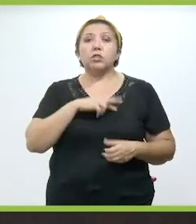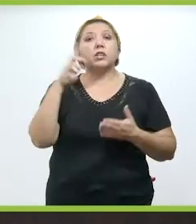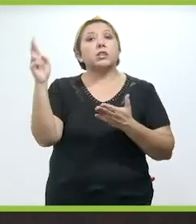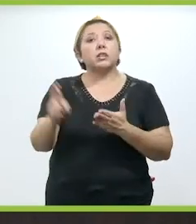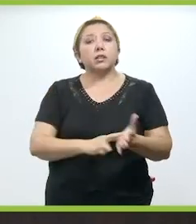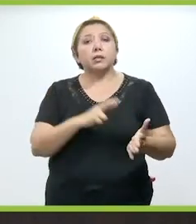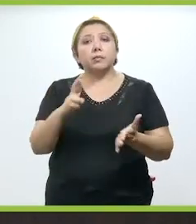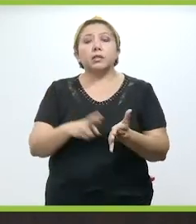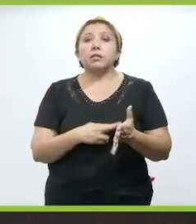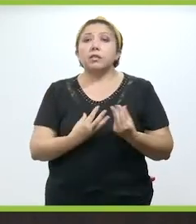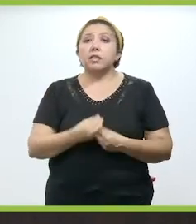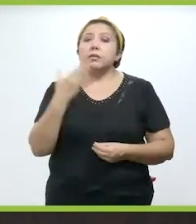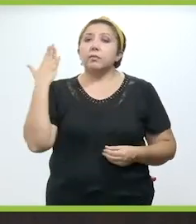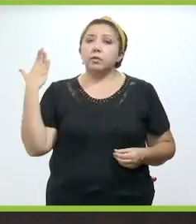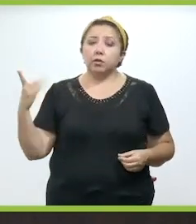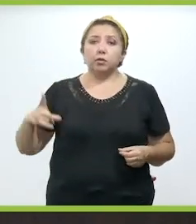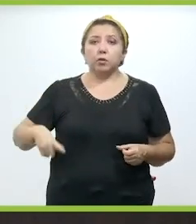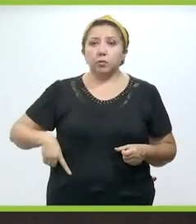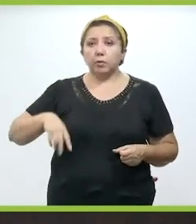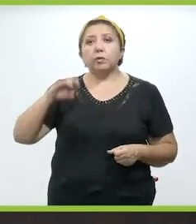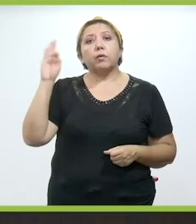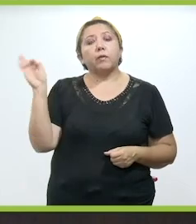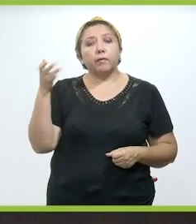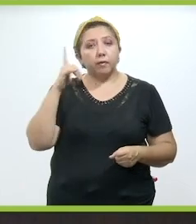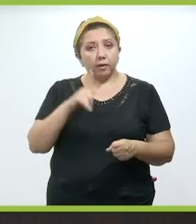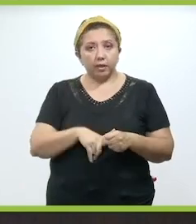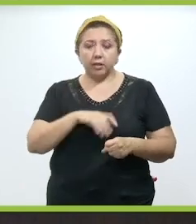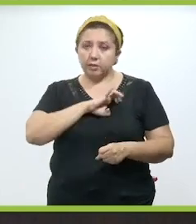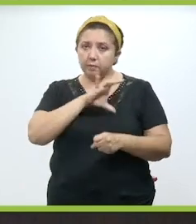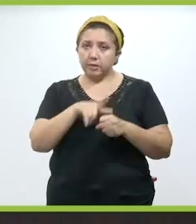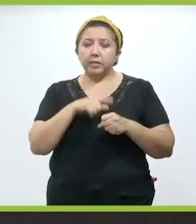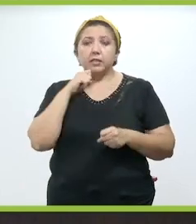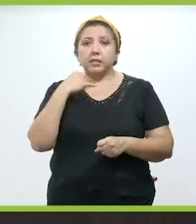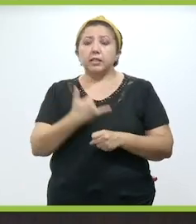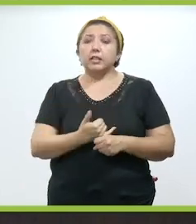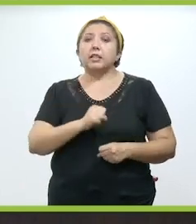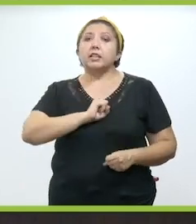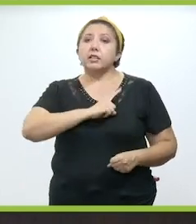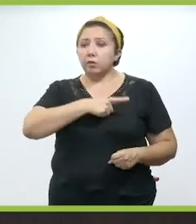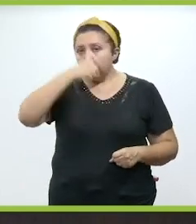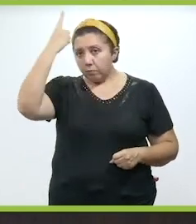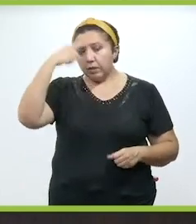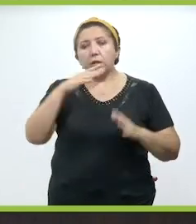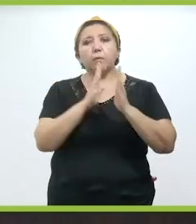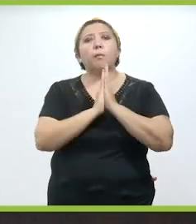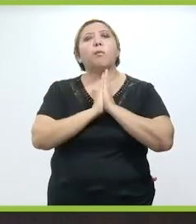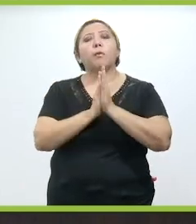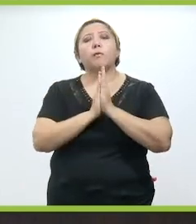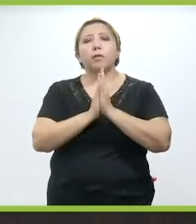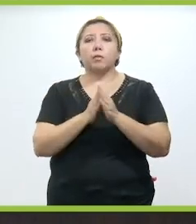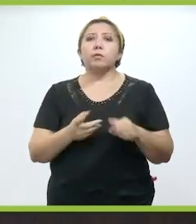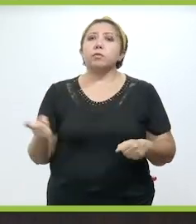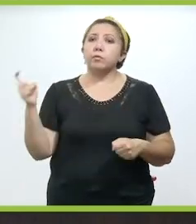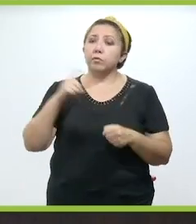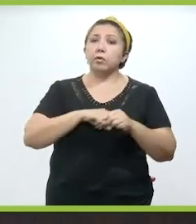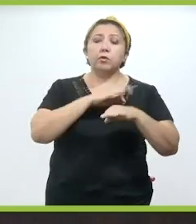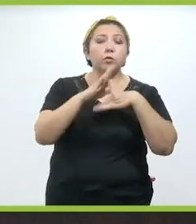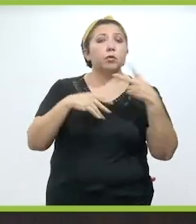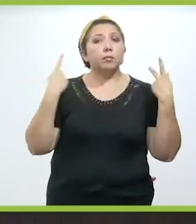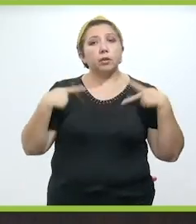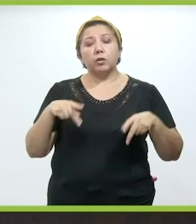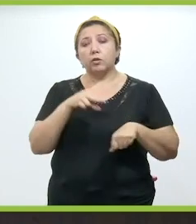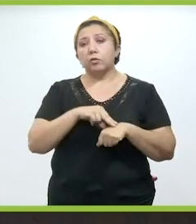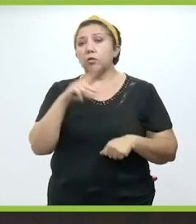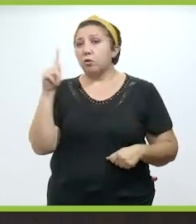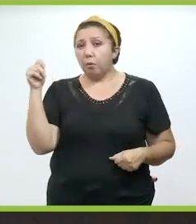reiterado esta solicitud al gobierno federal, especialmente a la Secretaría de Salud Federal, para que por favor se incluya a todo el personal